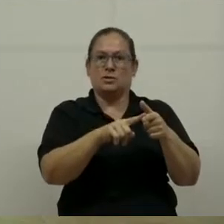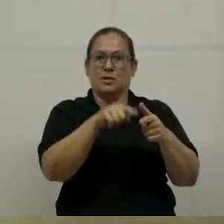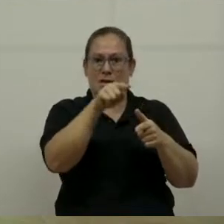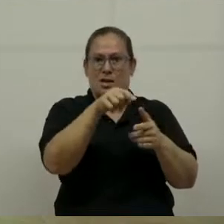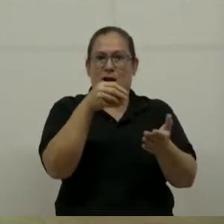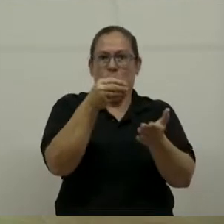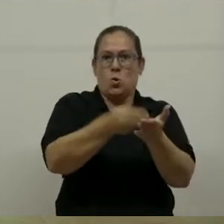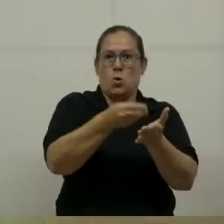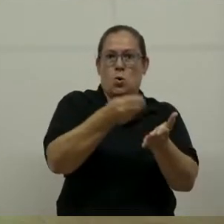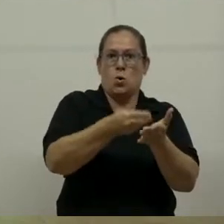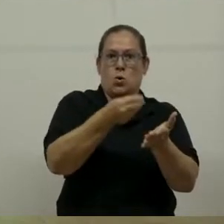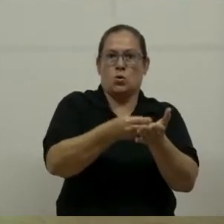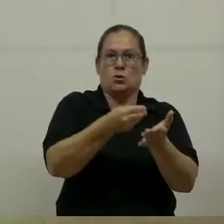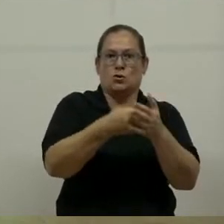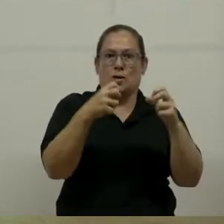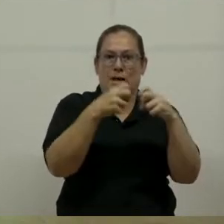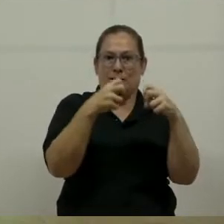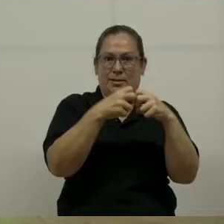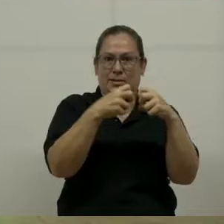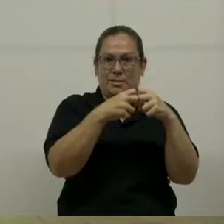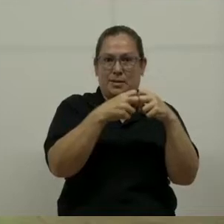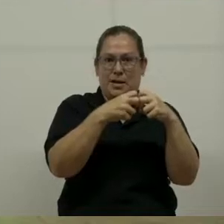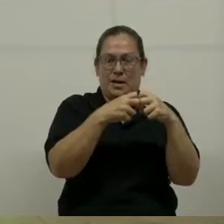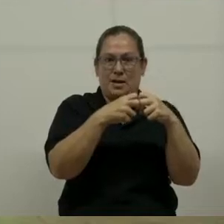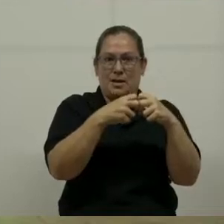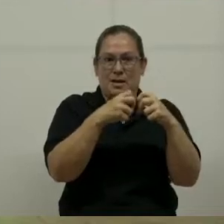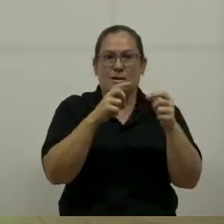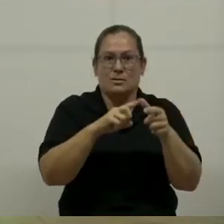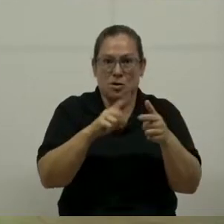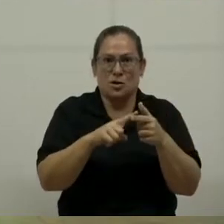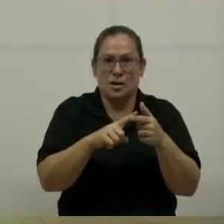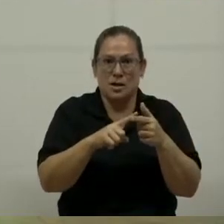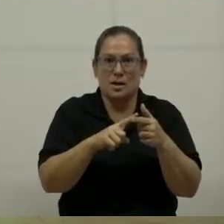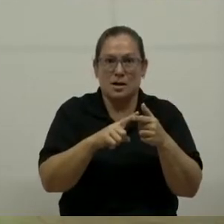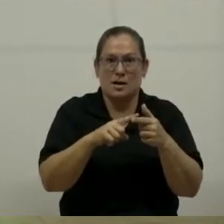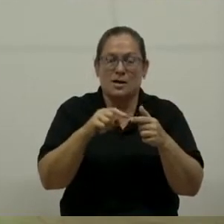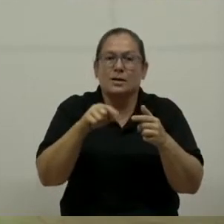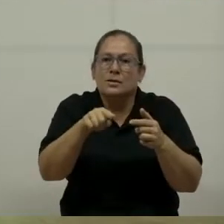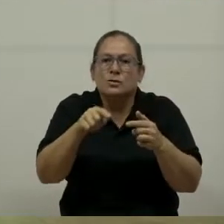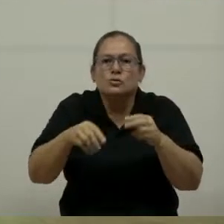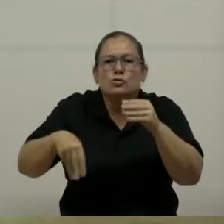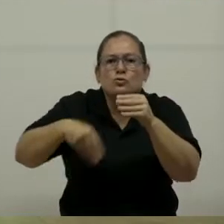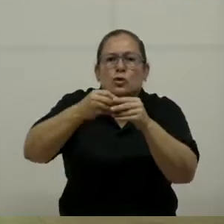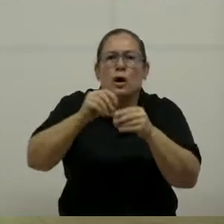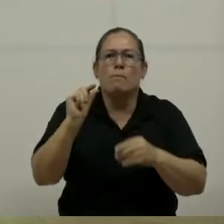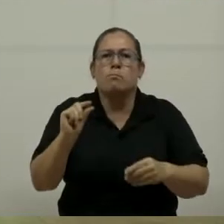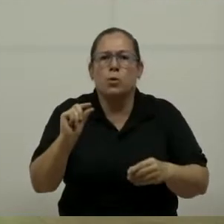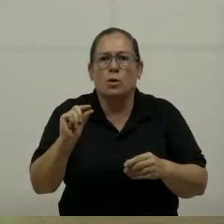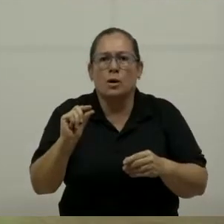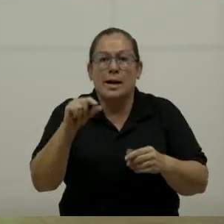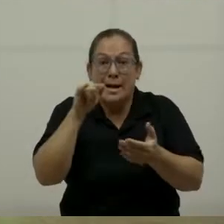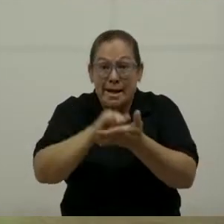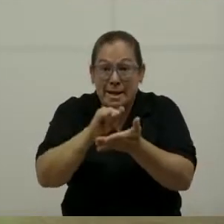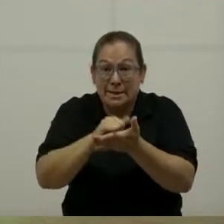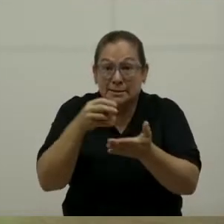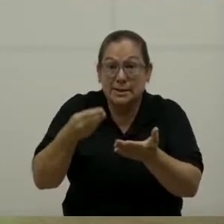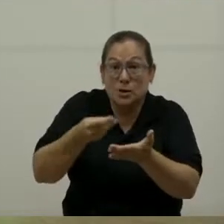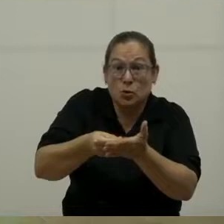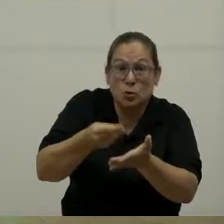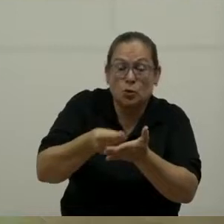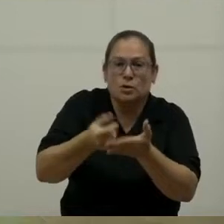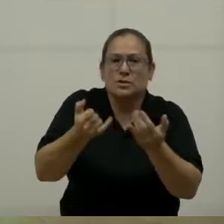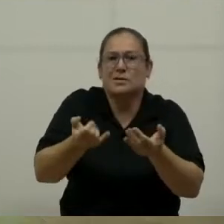costo de ese kilowatt. Aunque el resto del mes el hotel pase vacío, ¿verdad? Y consuma muy poquito. Bueno, pero ese costo quedó ya fijado